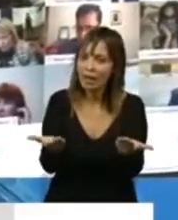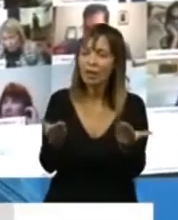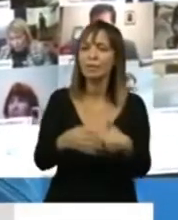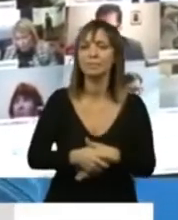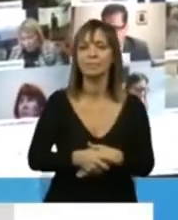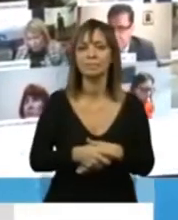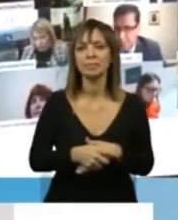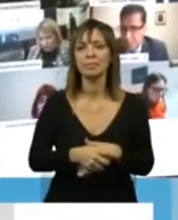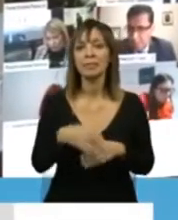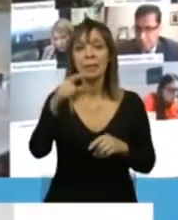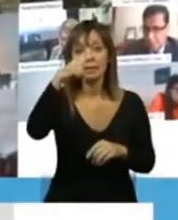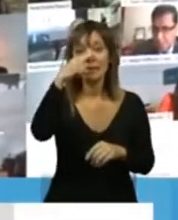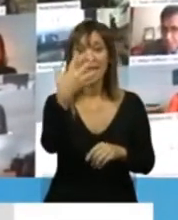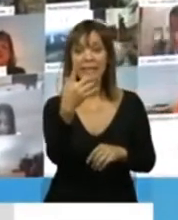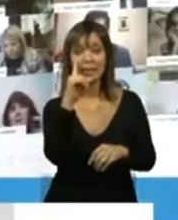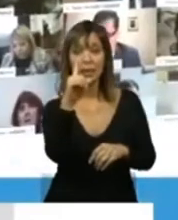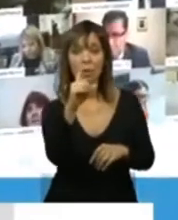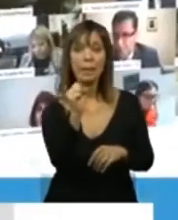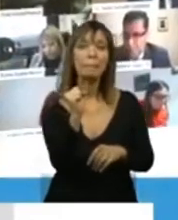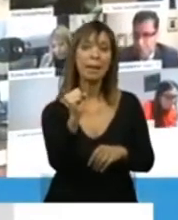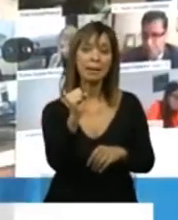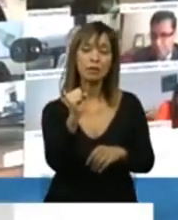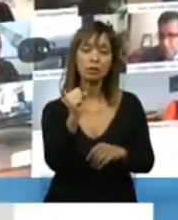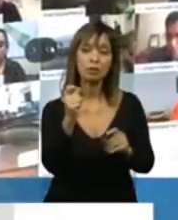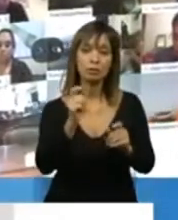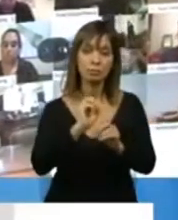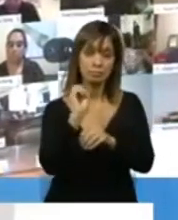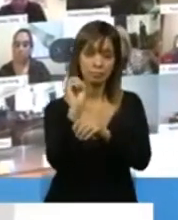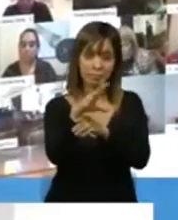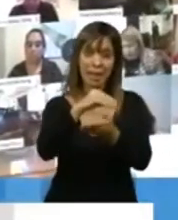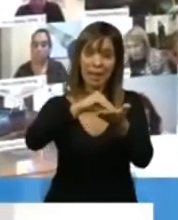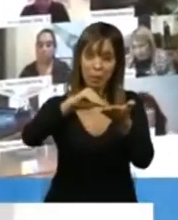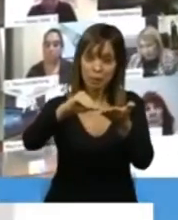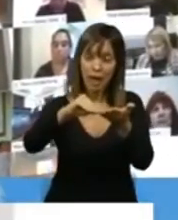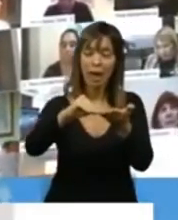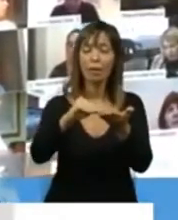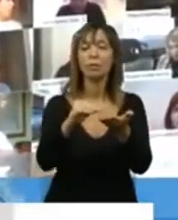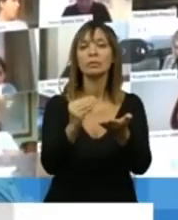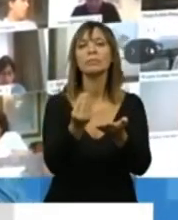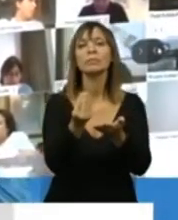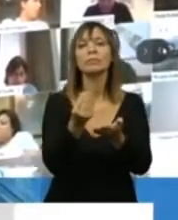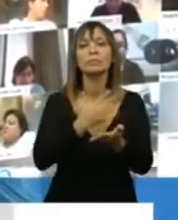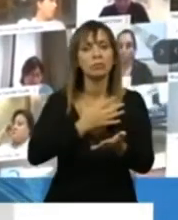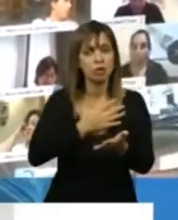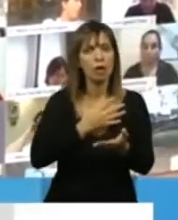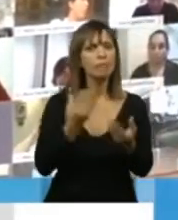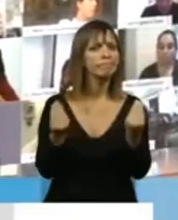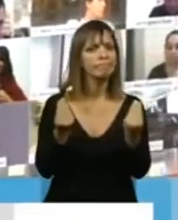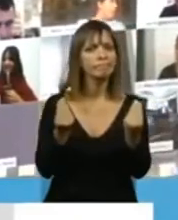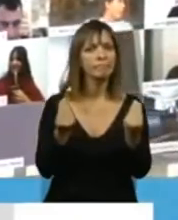esos 75 mil pesos que nos destinaron a los diputados, en el caso particular lo destiné a mi